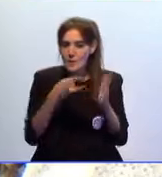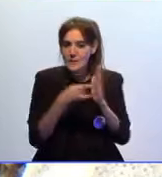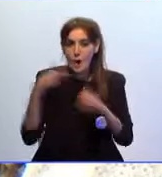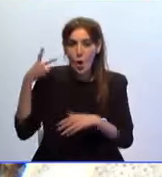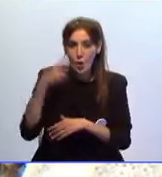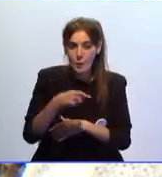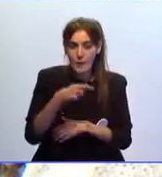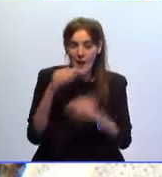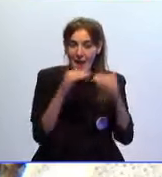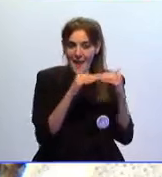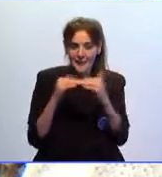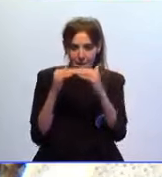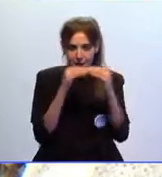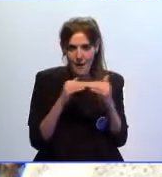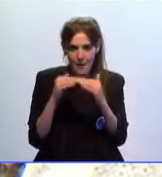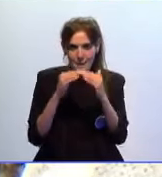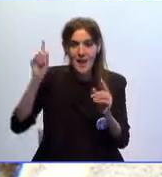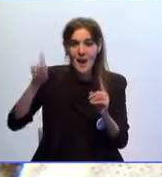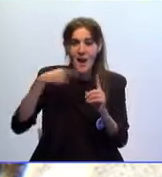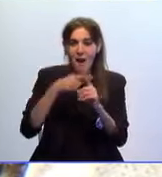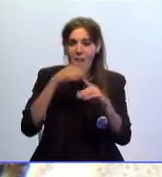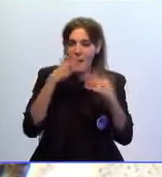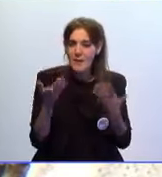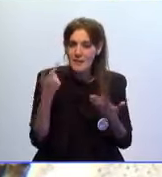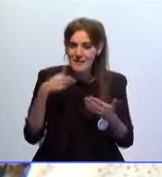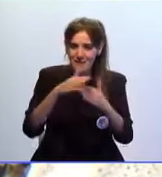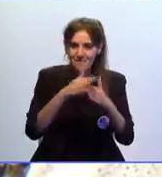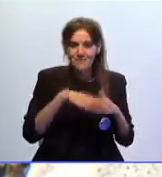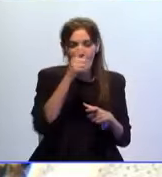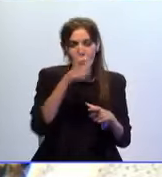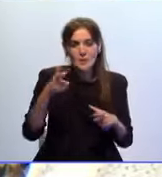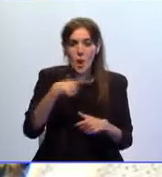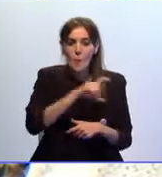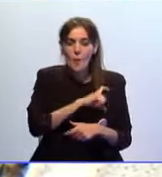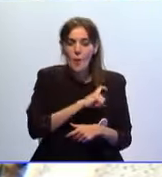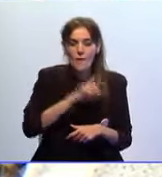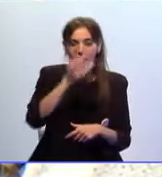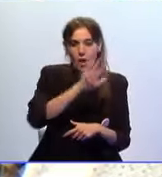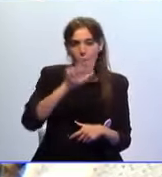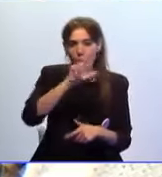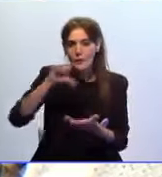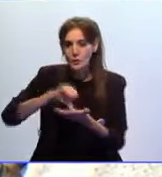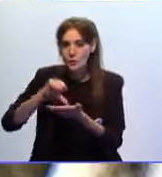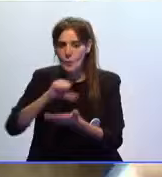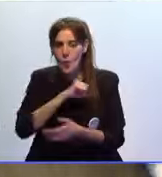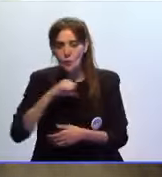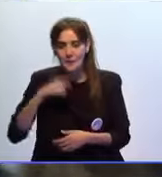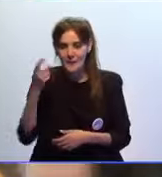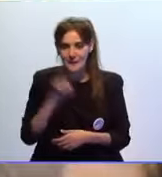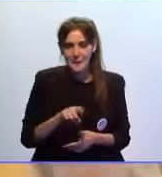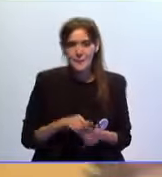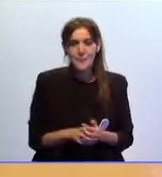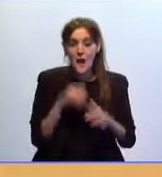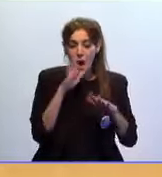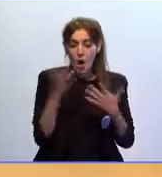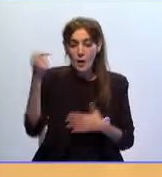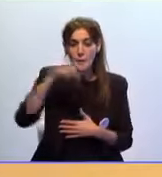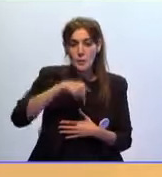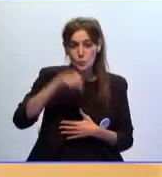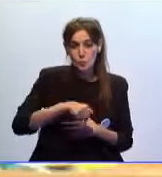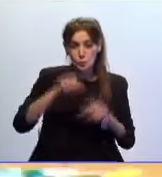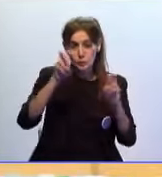jubilación equiparable al que ahora ya disponen el resto de las policías locales y autonómicas de España. Estamos ante un nuevo